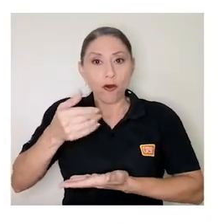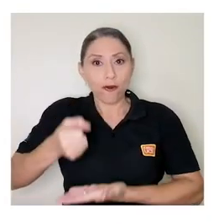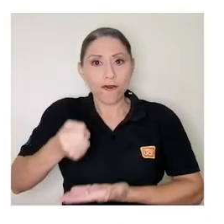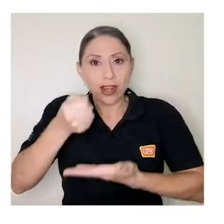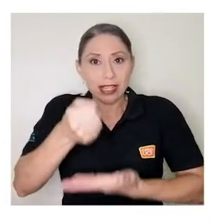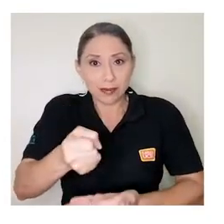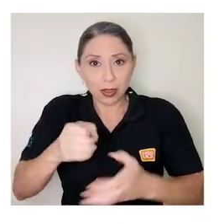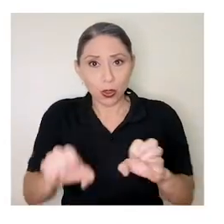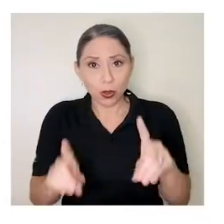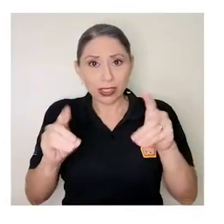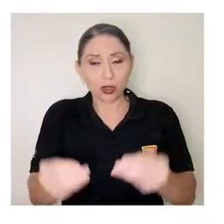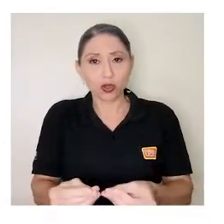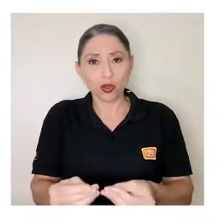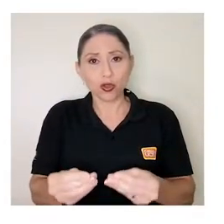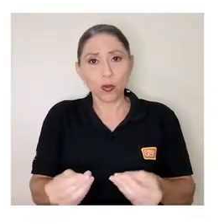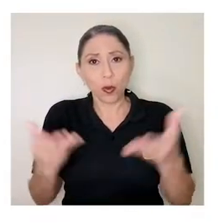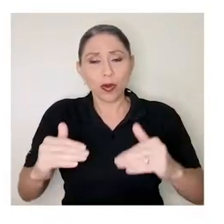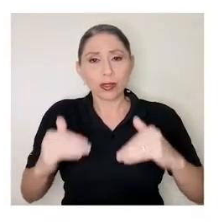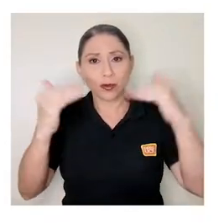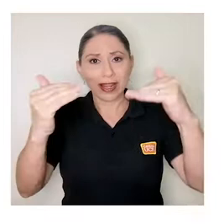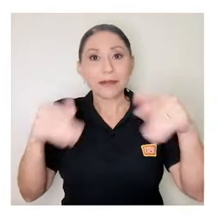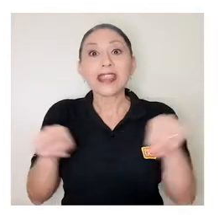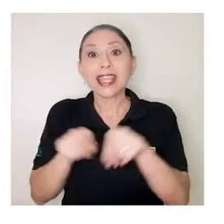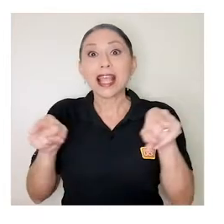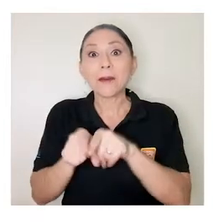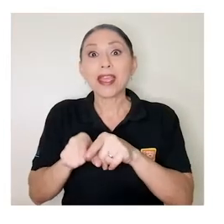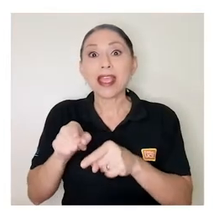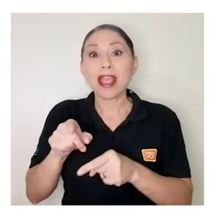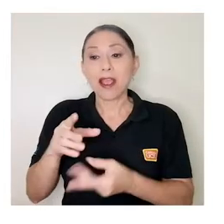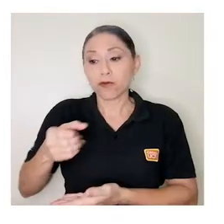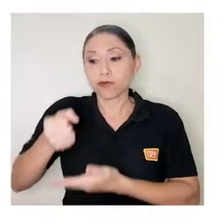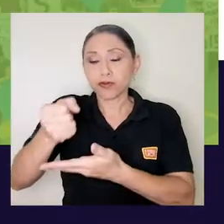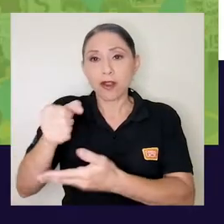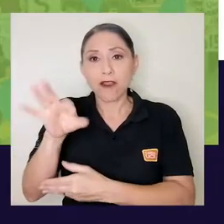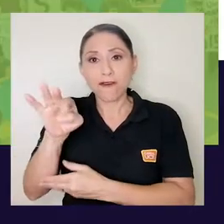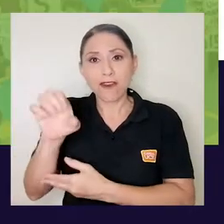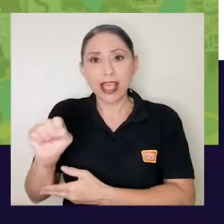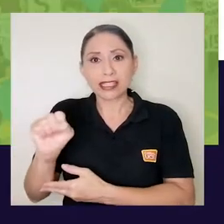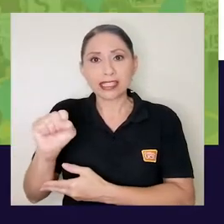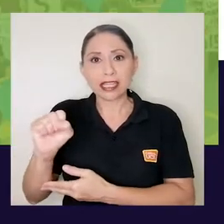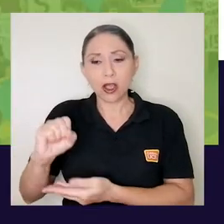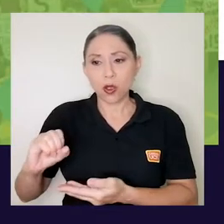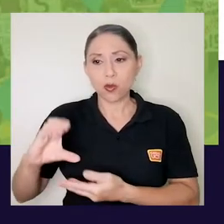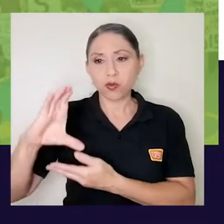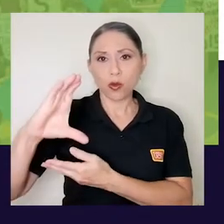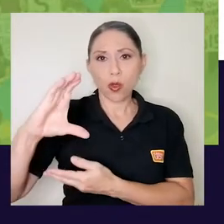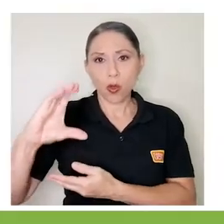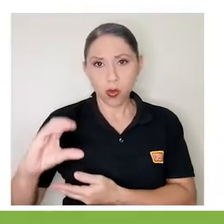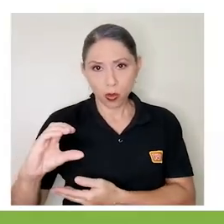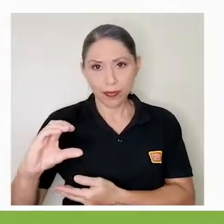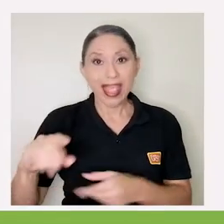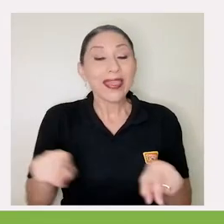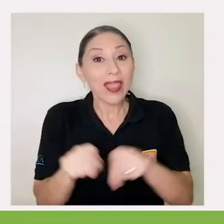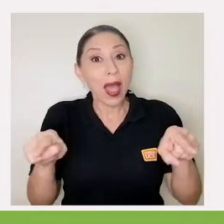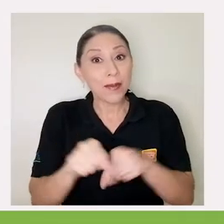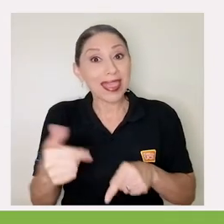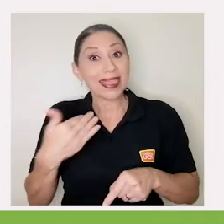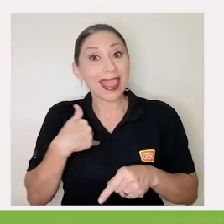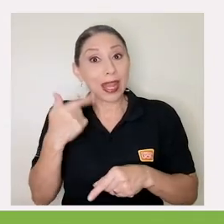educación superior pública y la afectación del recorte del FES. Incluso cuenta con una sección para que el que